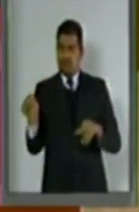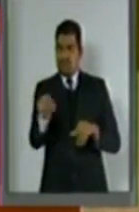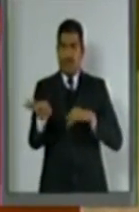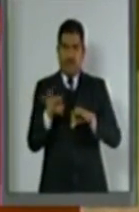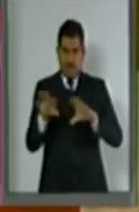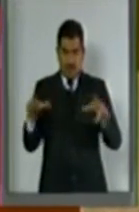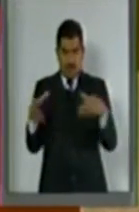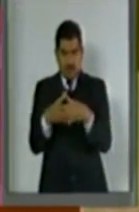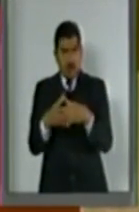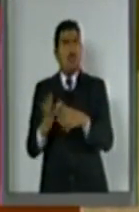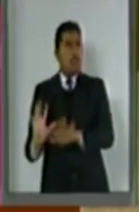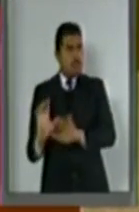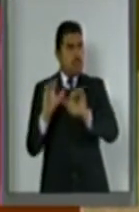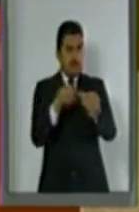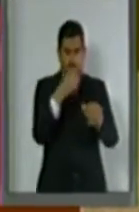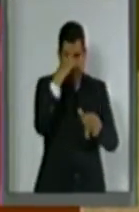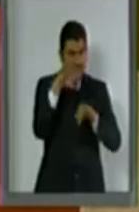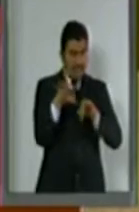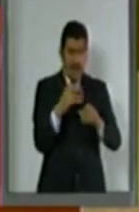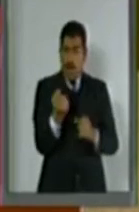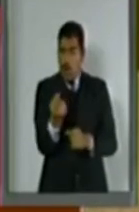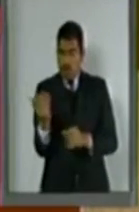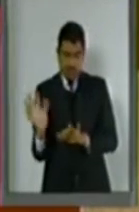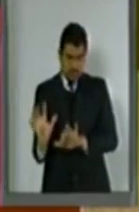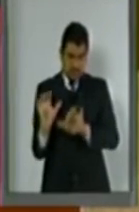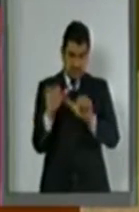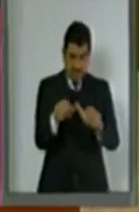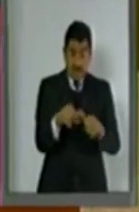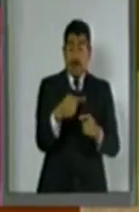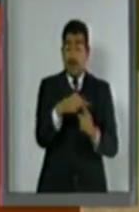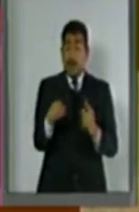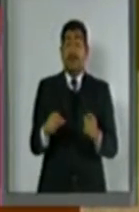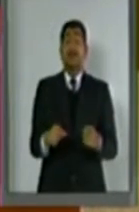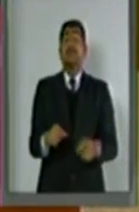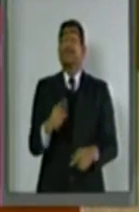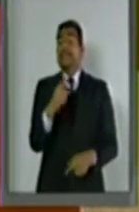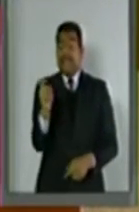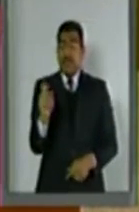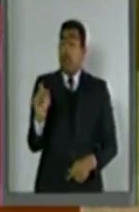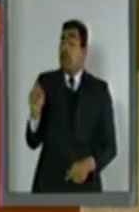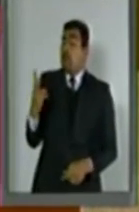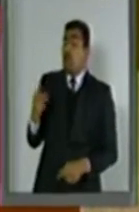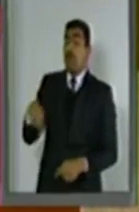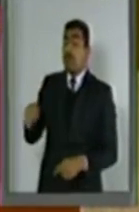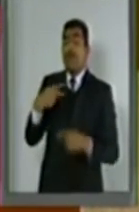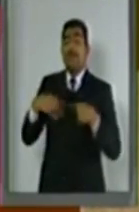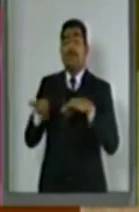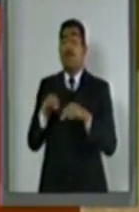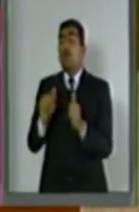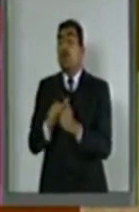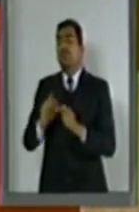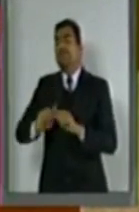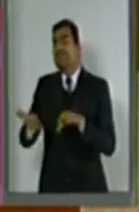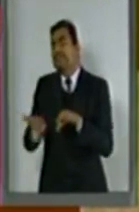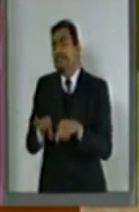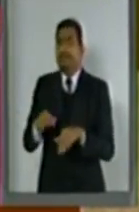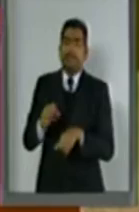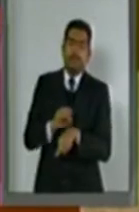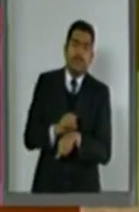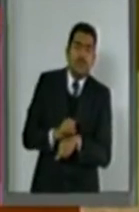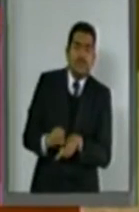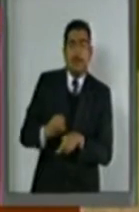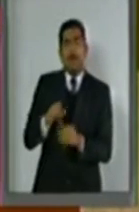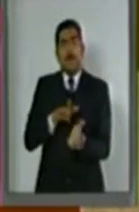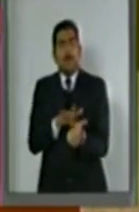incorporarse, de esas pocas que logran incorporarse, de 100, 22 lo hacen como trabajadores en actividades elementales y de